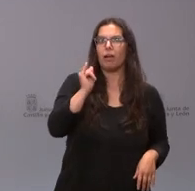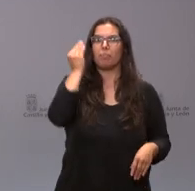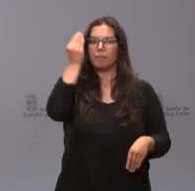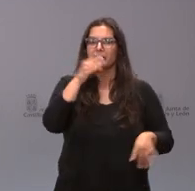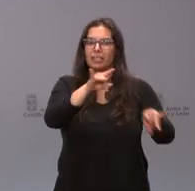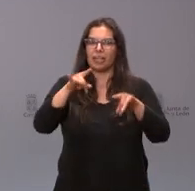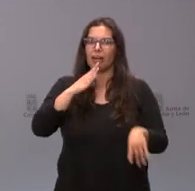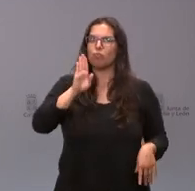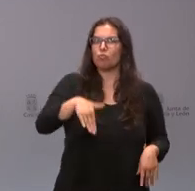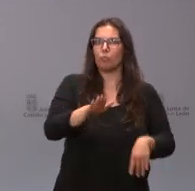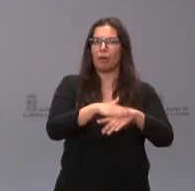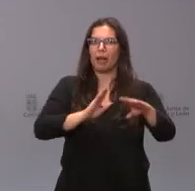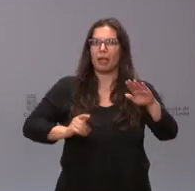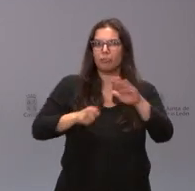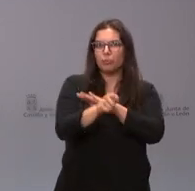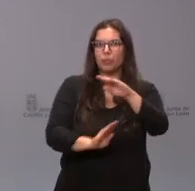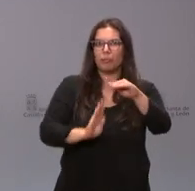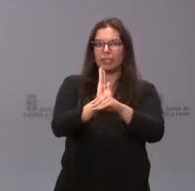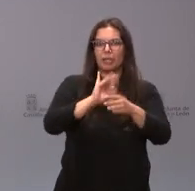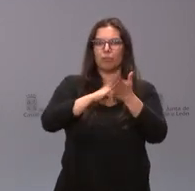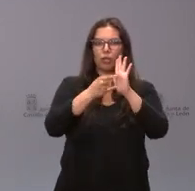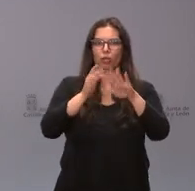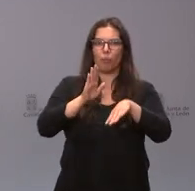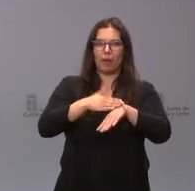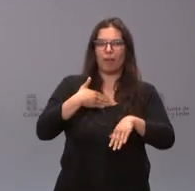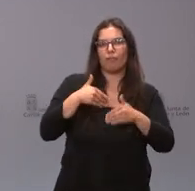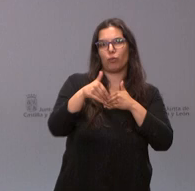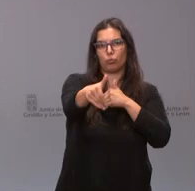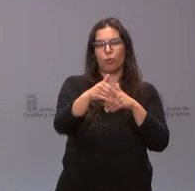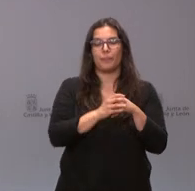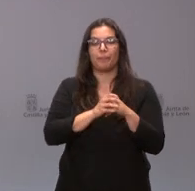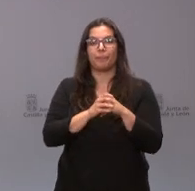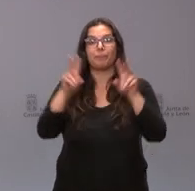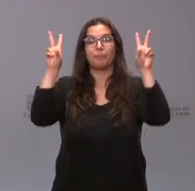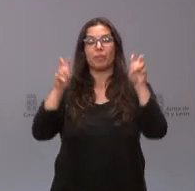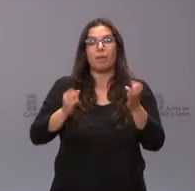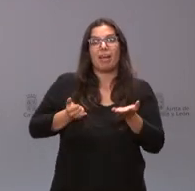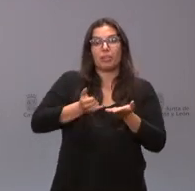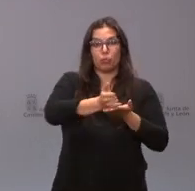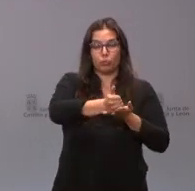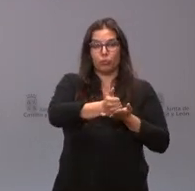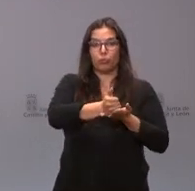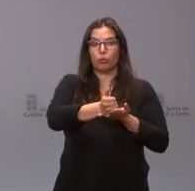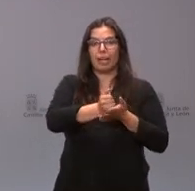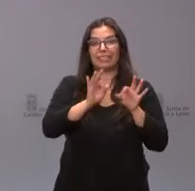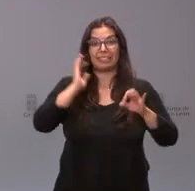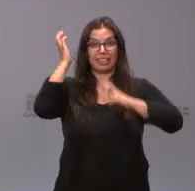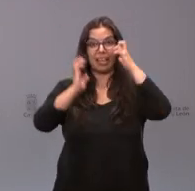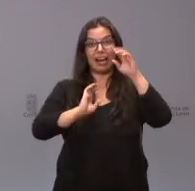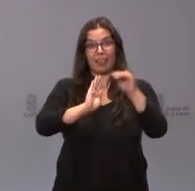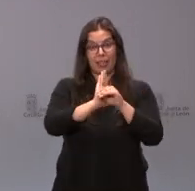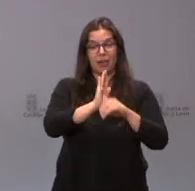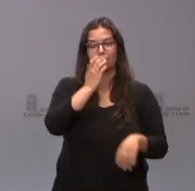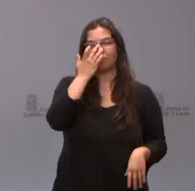para invertir y para desarrollar sus proyectos de futuro. Por lo que respecta al ámbito de la agricultura y la ganadería,